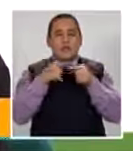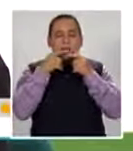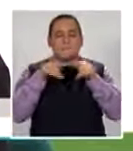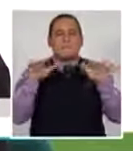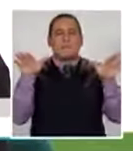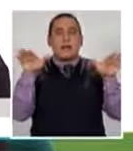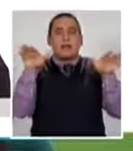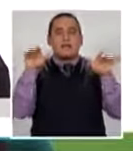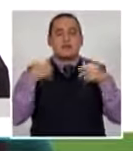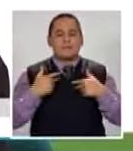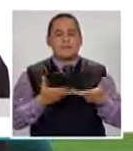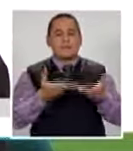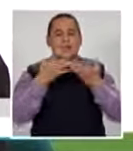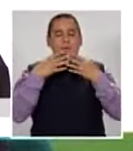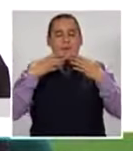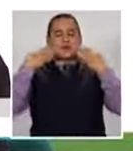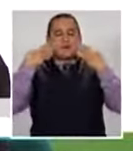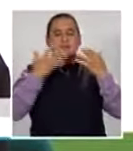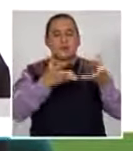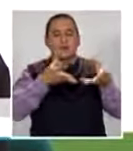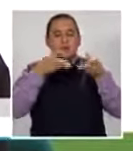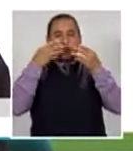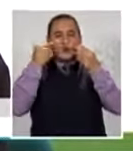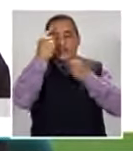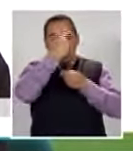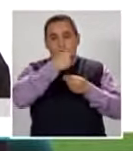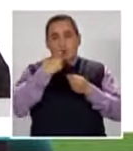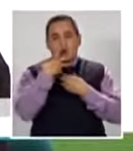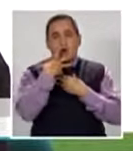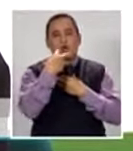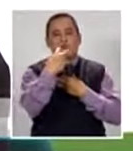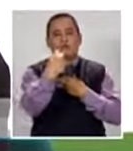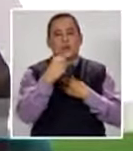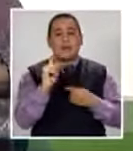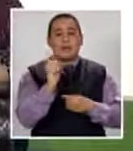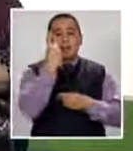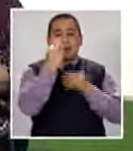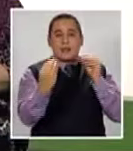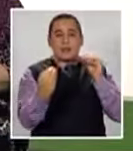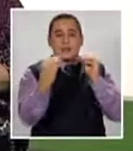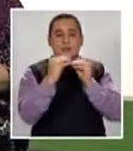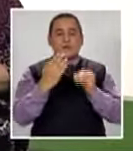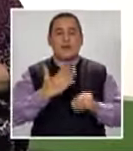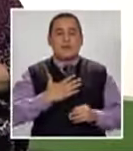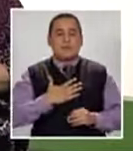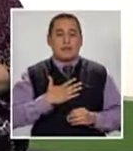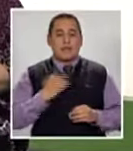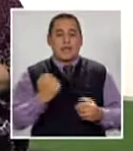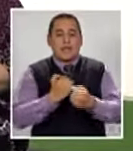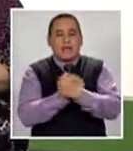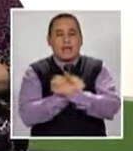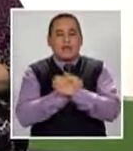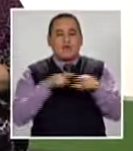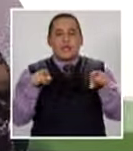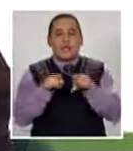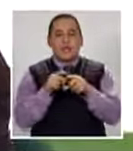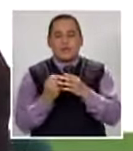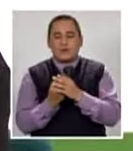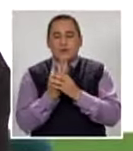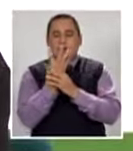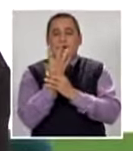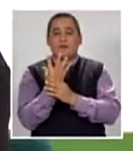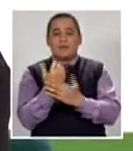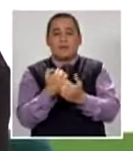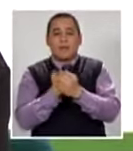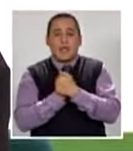pájaros Me llevé tu risa Y tú mi rostro El primer beso Me lo diste a mí El amor Es como la flor